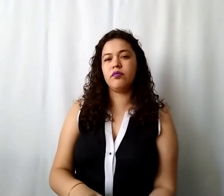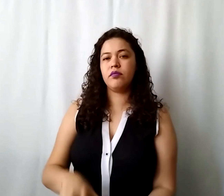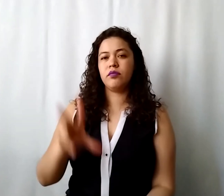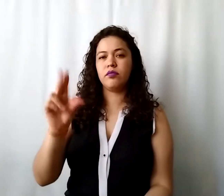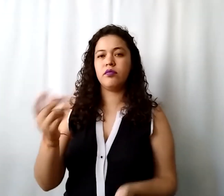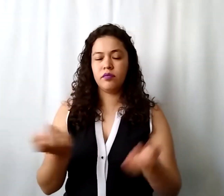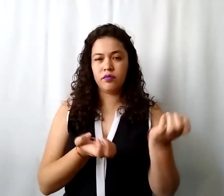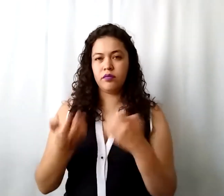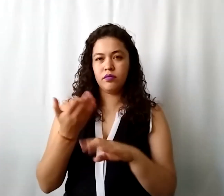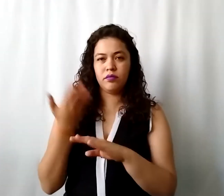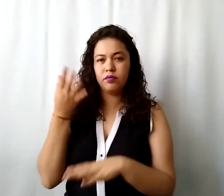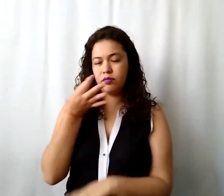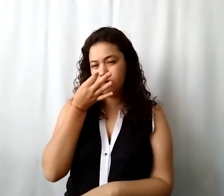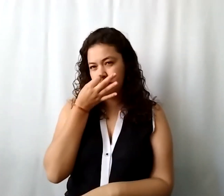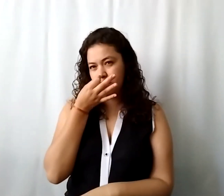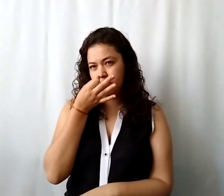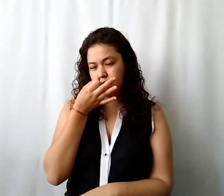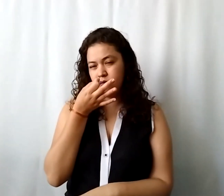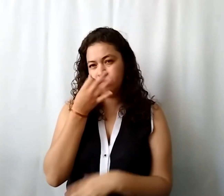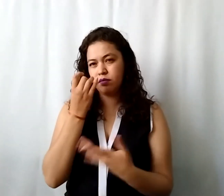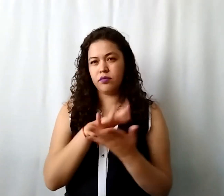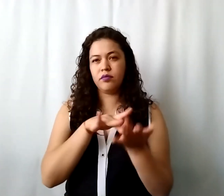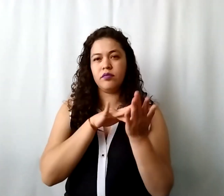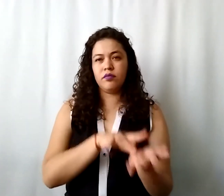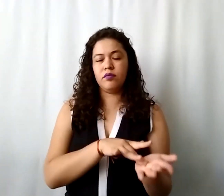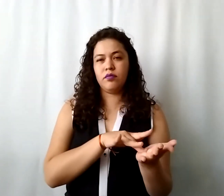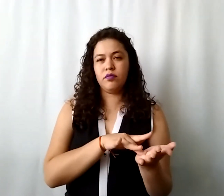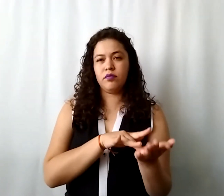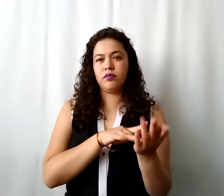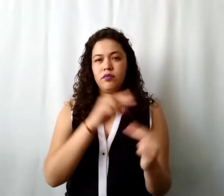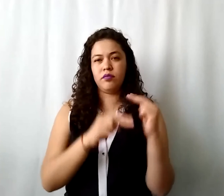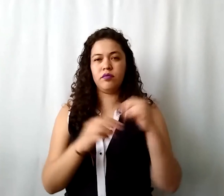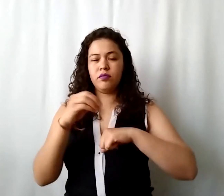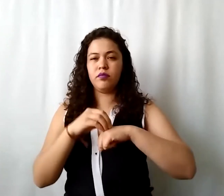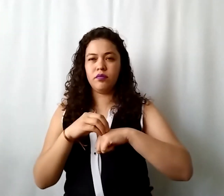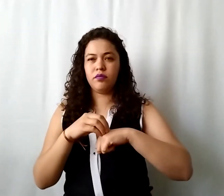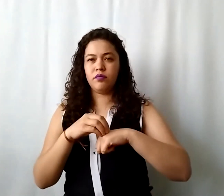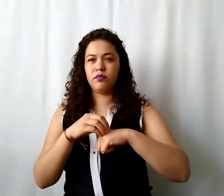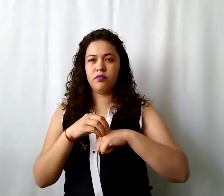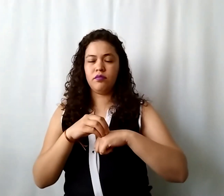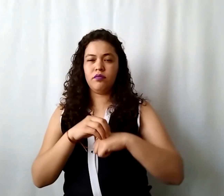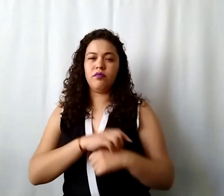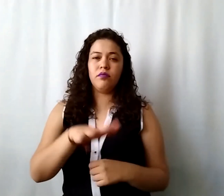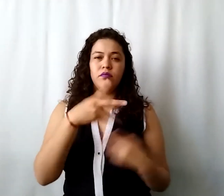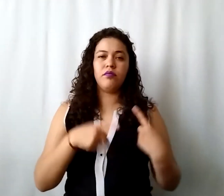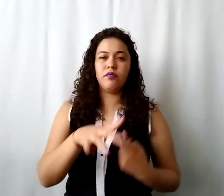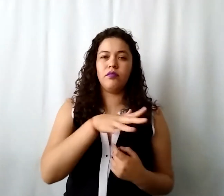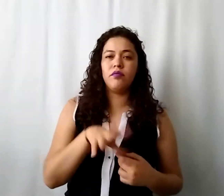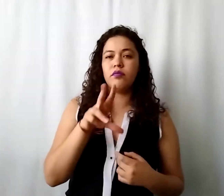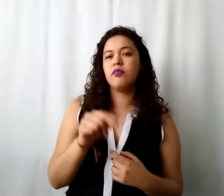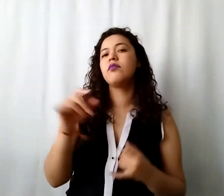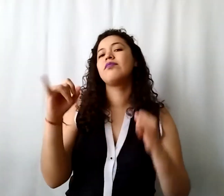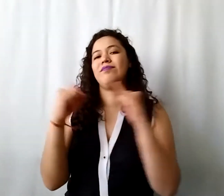ejercicio que acabamos de ver sería apoyos y en donde clasificaríamos no población sino instituciones